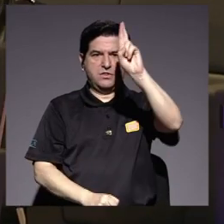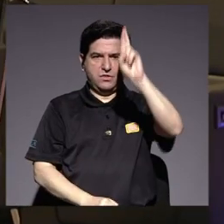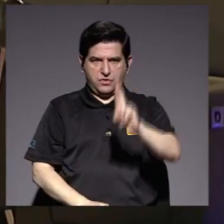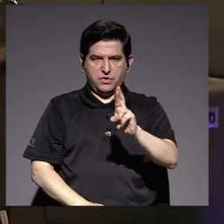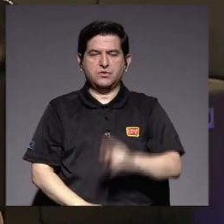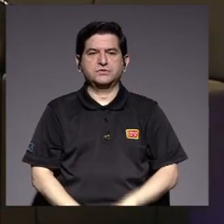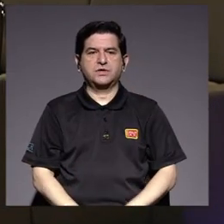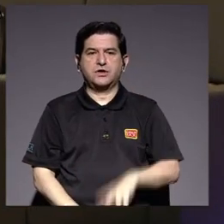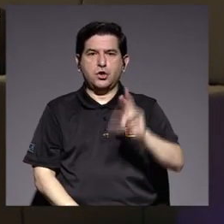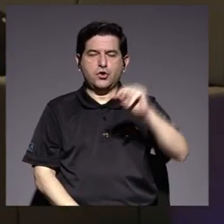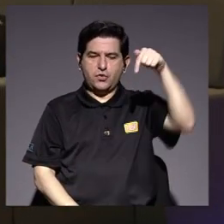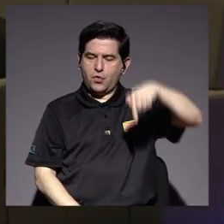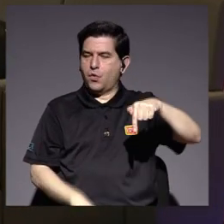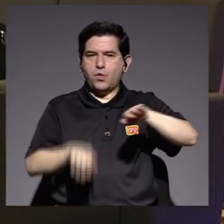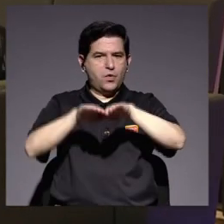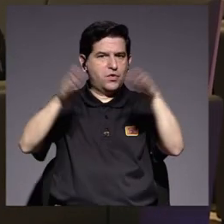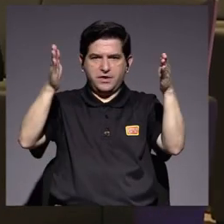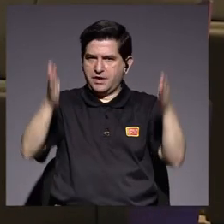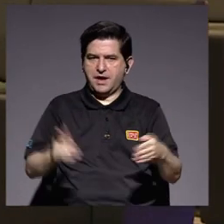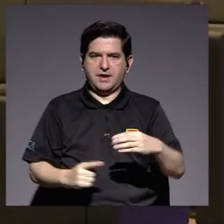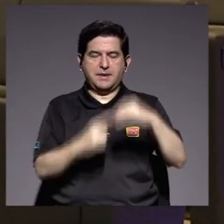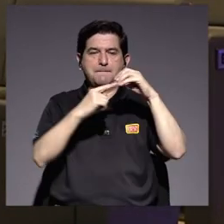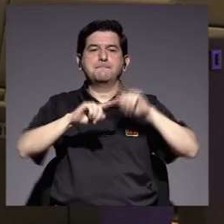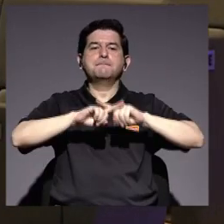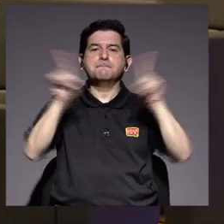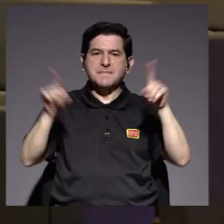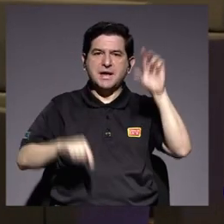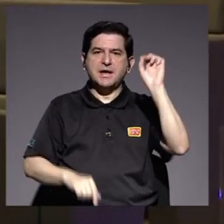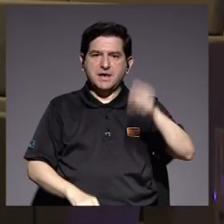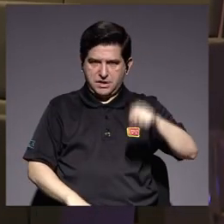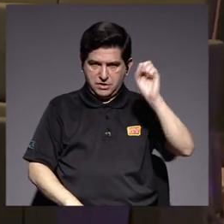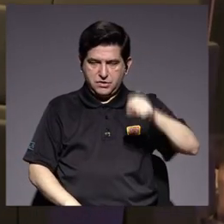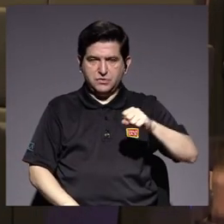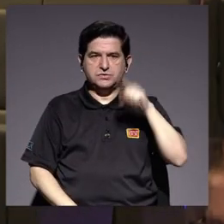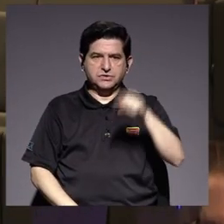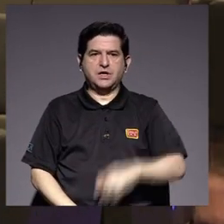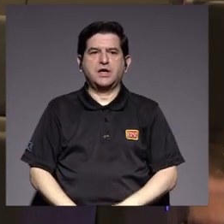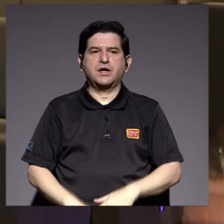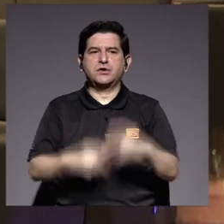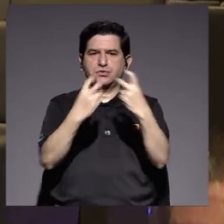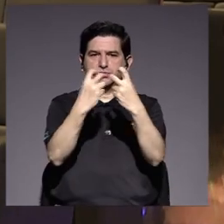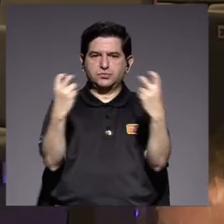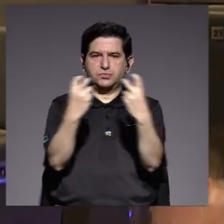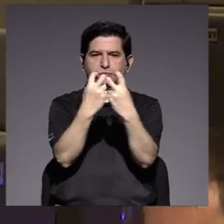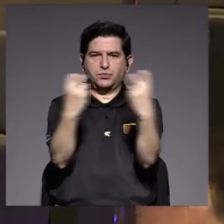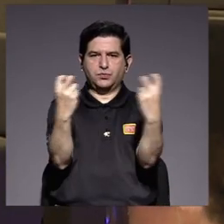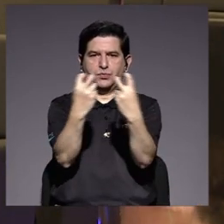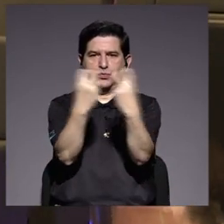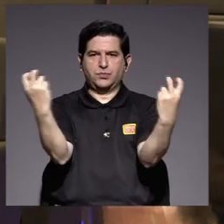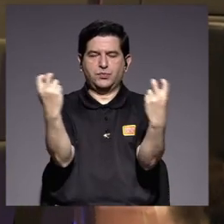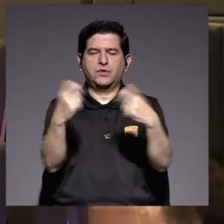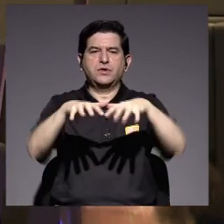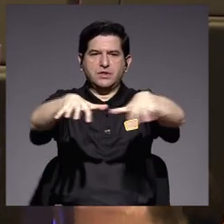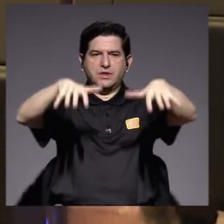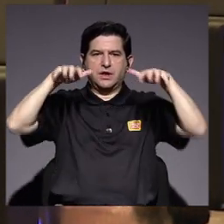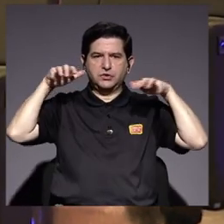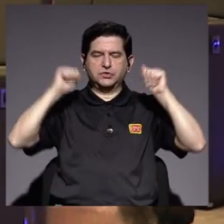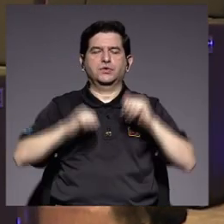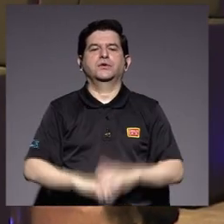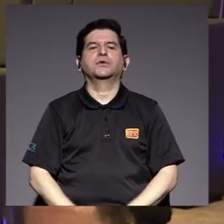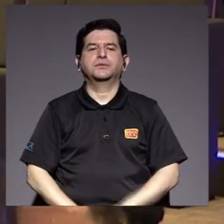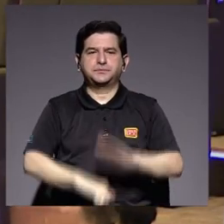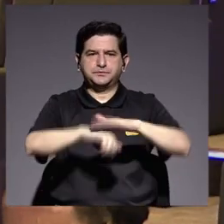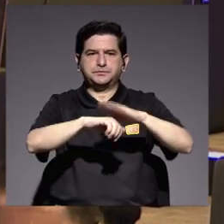Rica, no están hoy en la mesa principal, pero se encuentran ubicados en las butacas centrales de este auditorio. Me